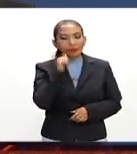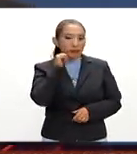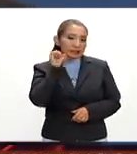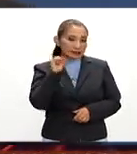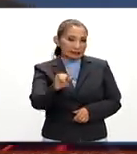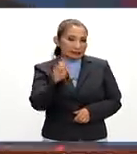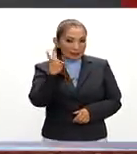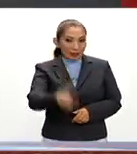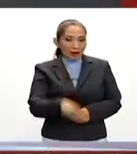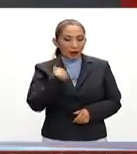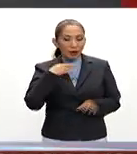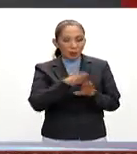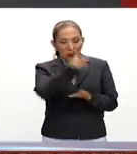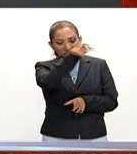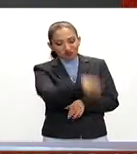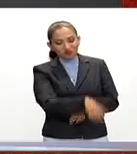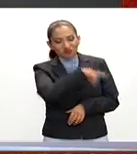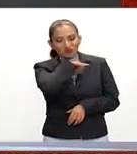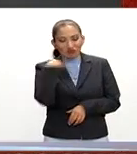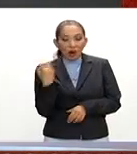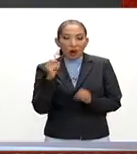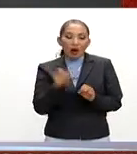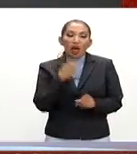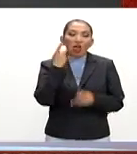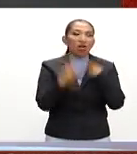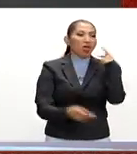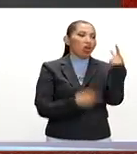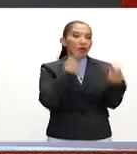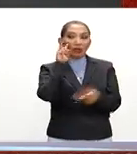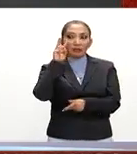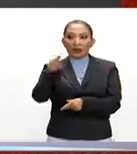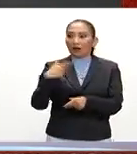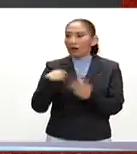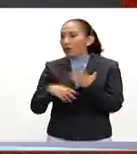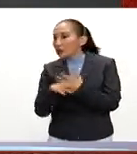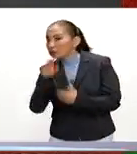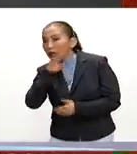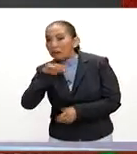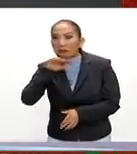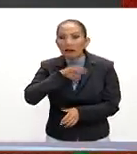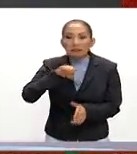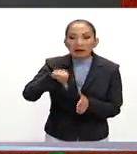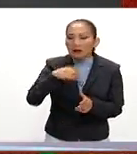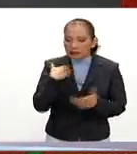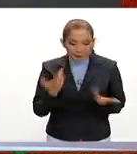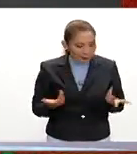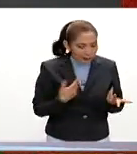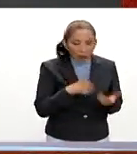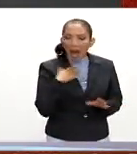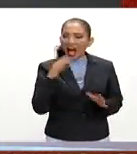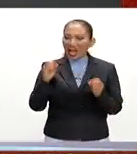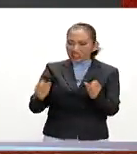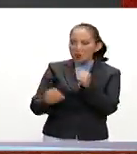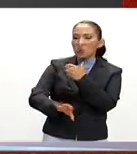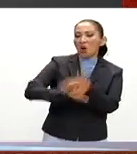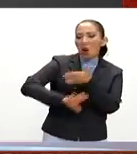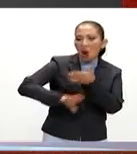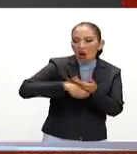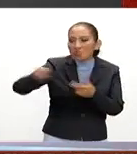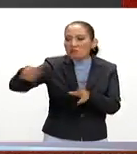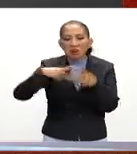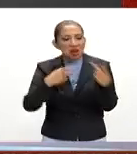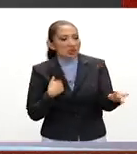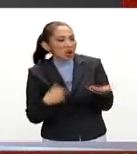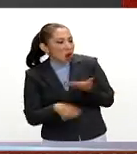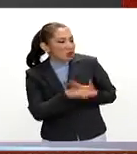sí, como los perdedores o como los demagogos, cuando ven que las cosas no van bien, empiezan que hay complot, que los medios vendidos,